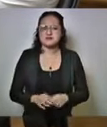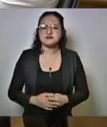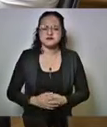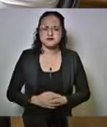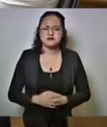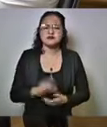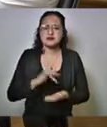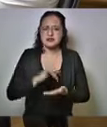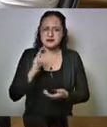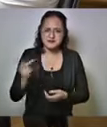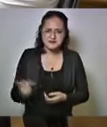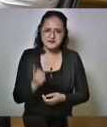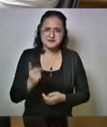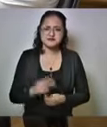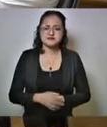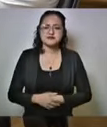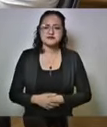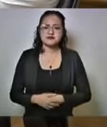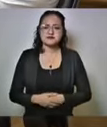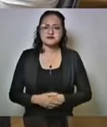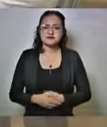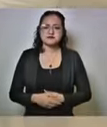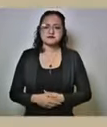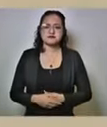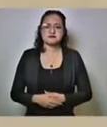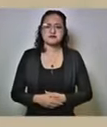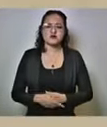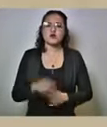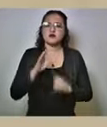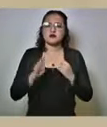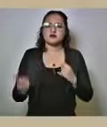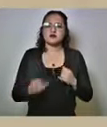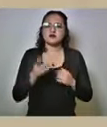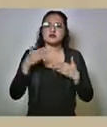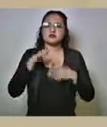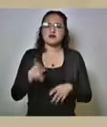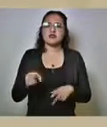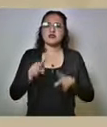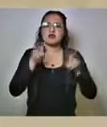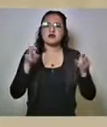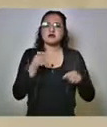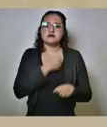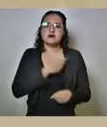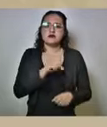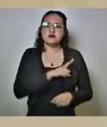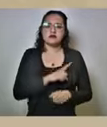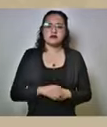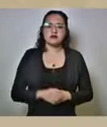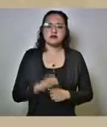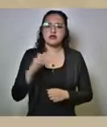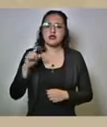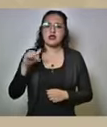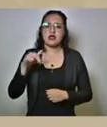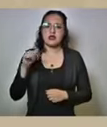gracias por tu pregunta última pregunta sobre este tema de salud Elena Domínguez del Sol